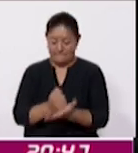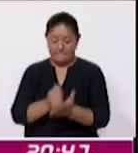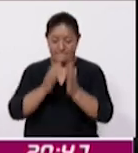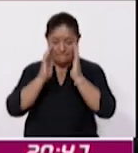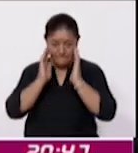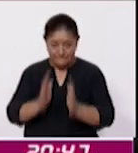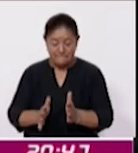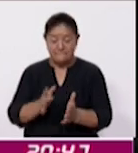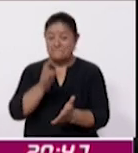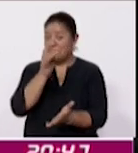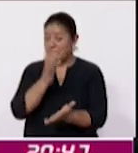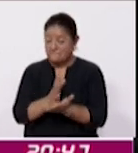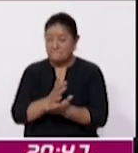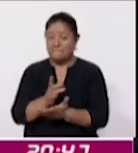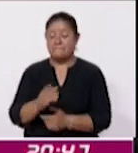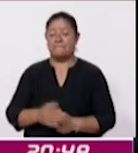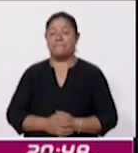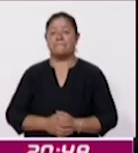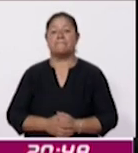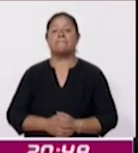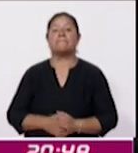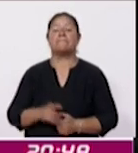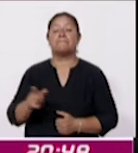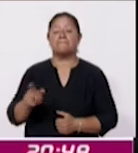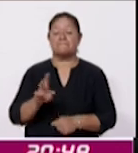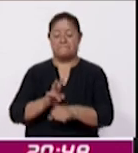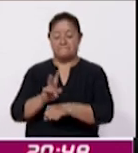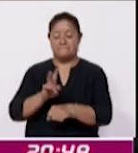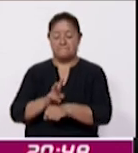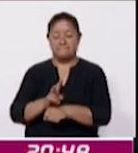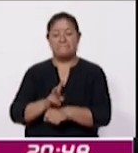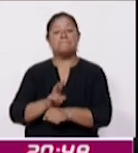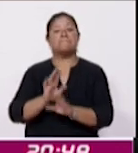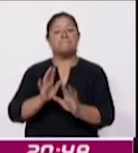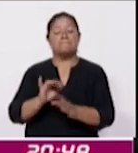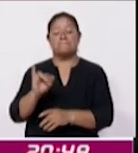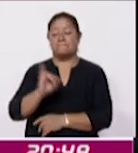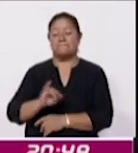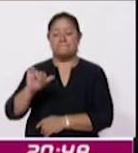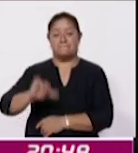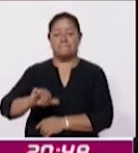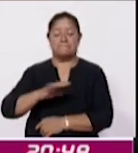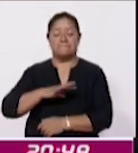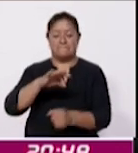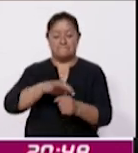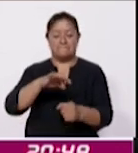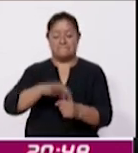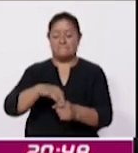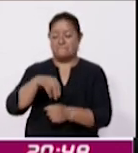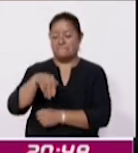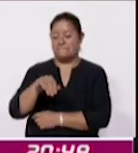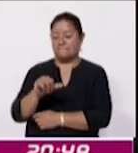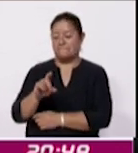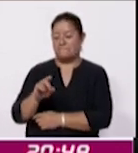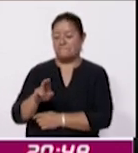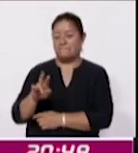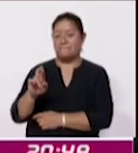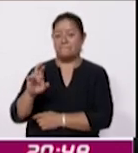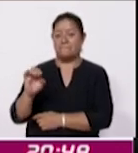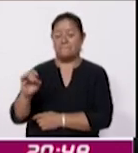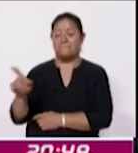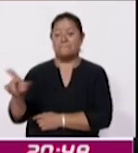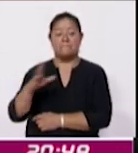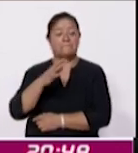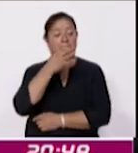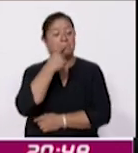La Corte Suprema de Venezuela convalidó el jueves la reelección del presidente Nicolás Maduro tras denuncias